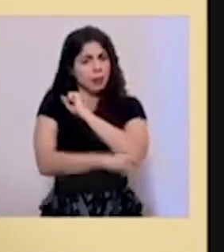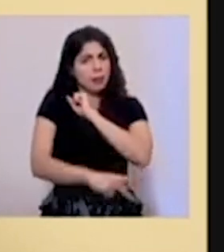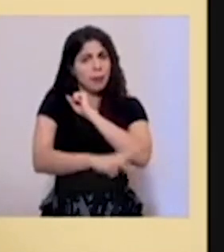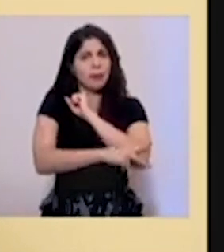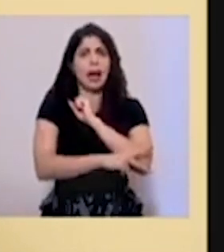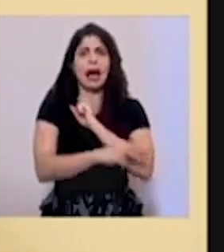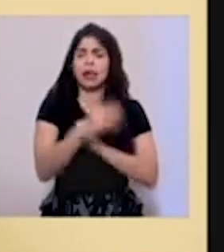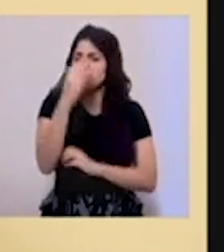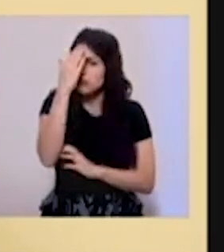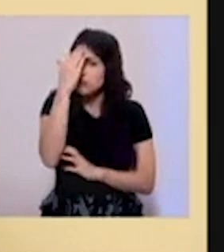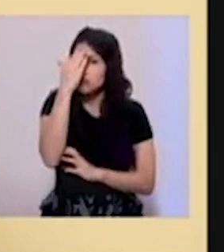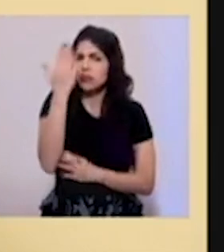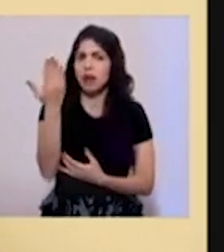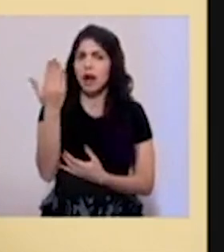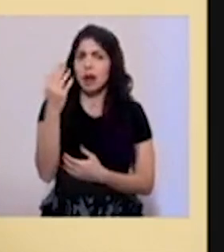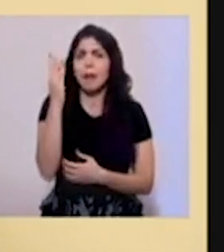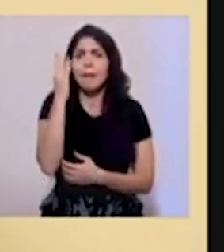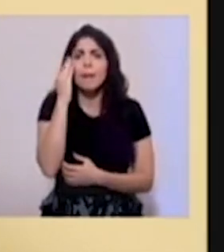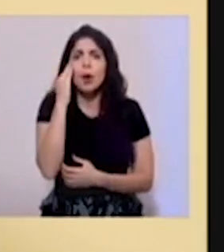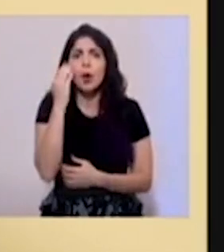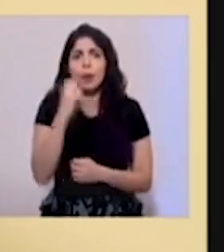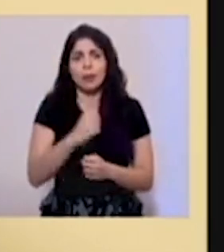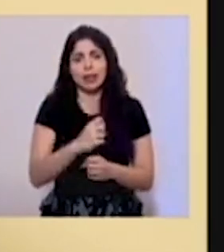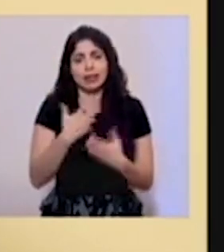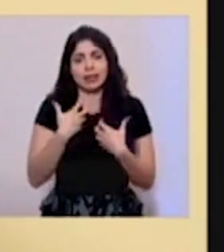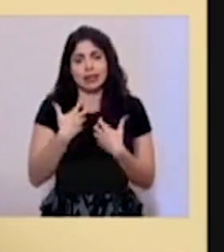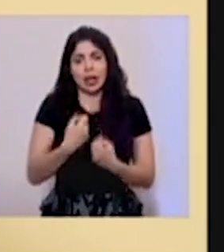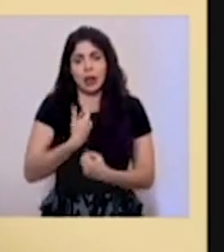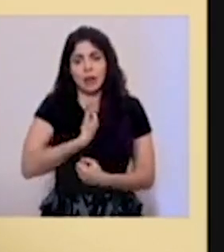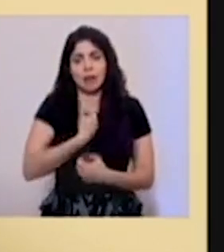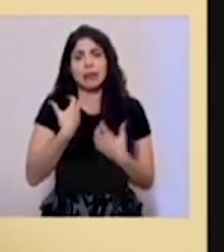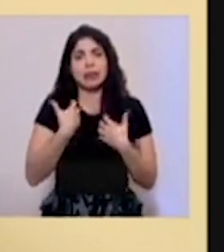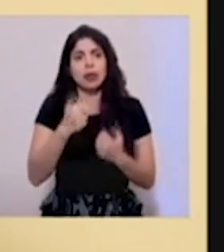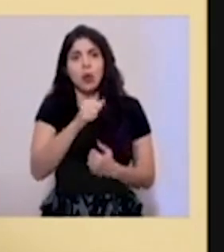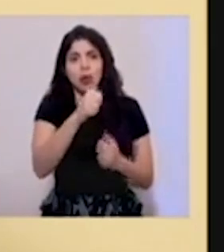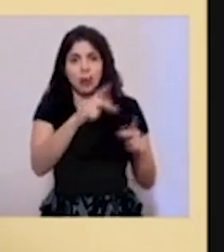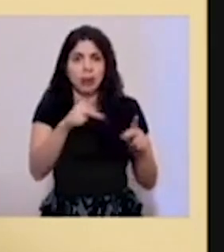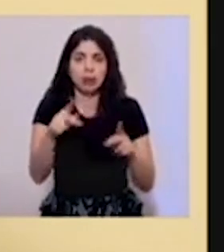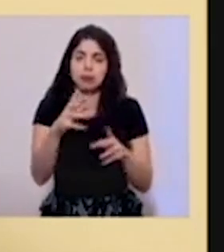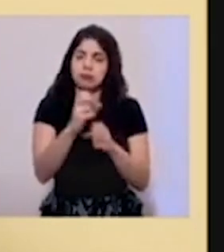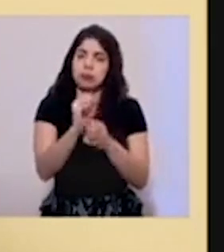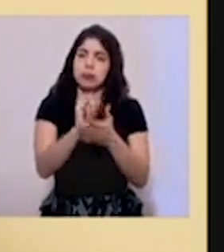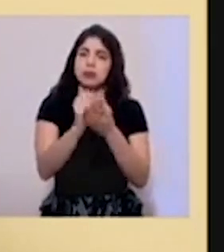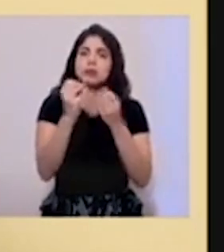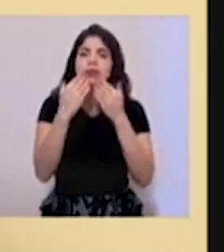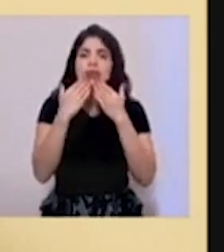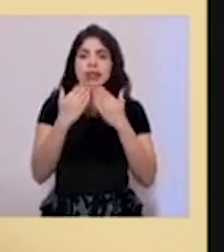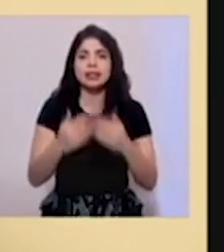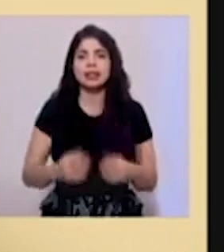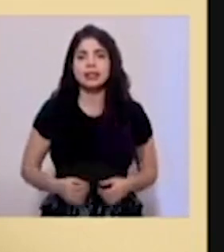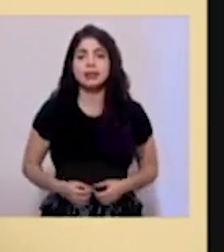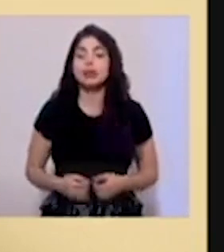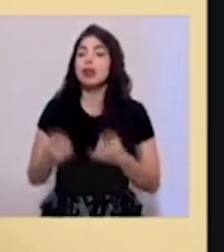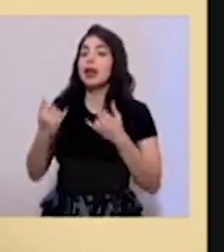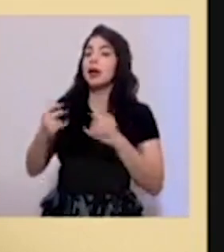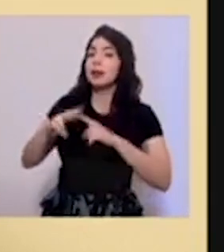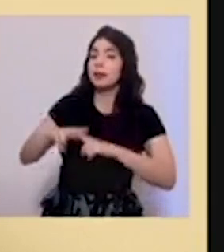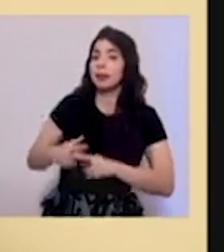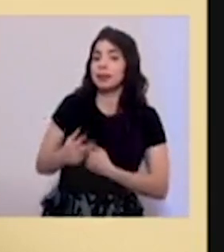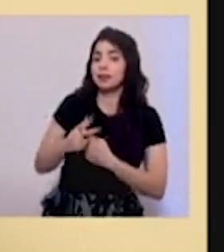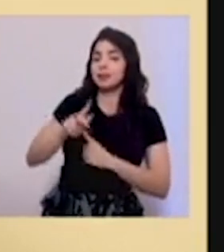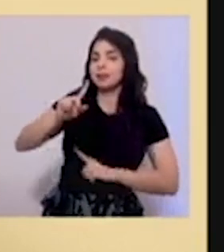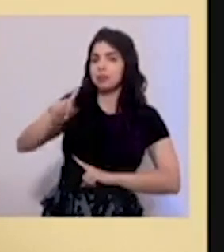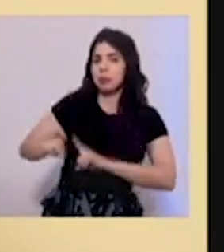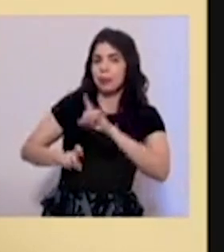culto, que nos preocupamos por la salud propia y por la salud de los demás. Básicamente eso es. Muchas gracias. Vamos a iniciar